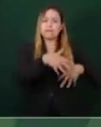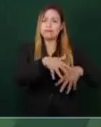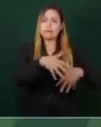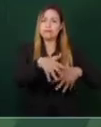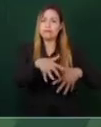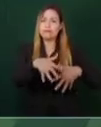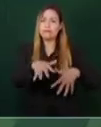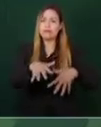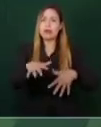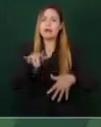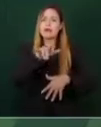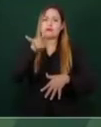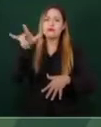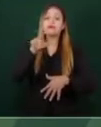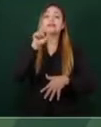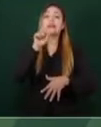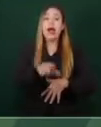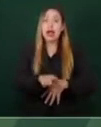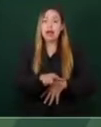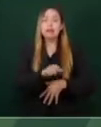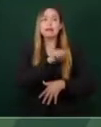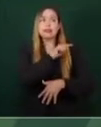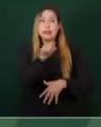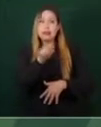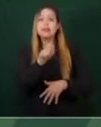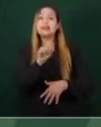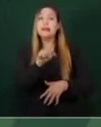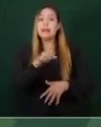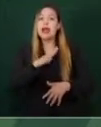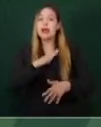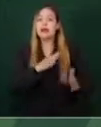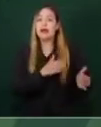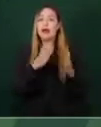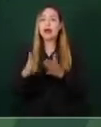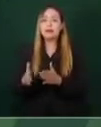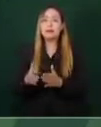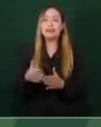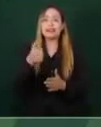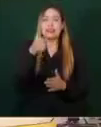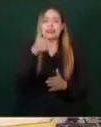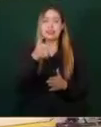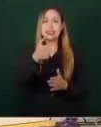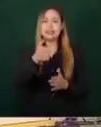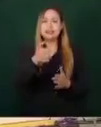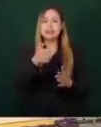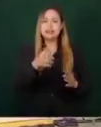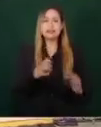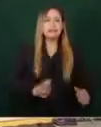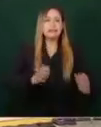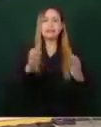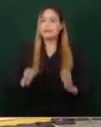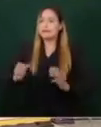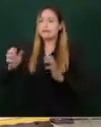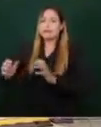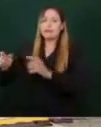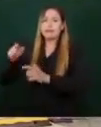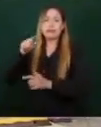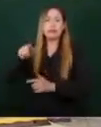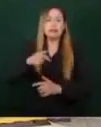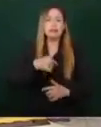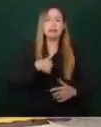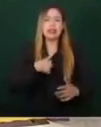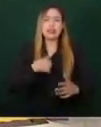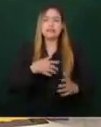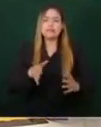se han construido seis cuarteles de Guardia Nacional y el Estado está haciendo todo